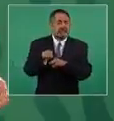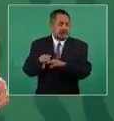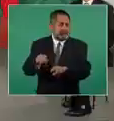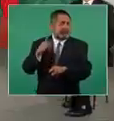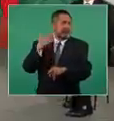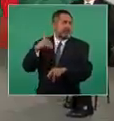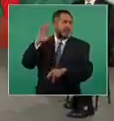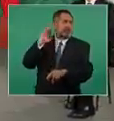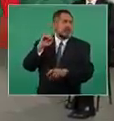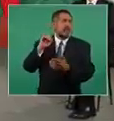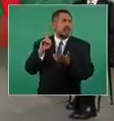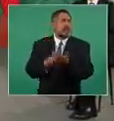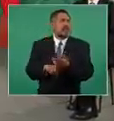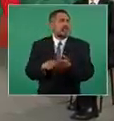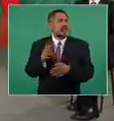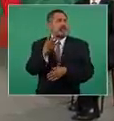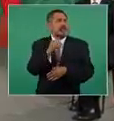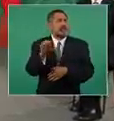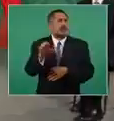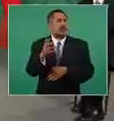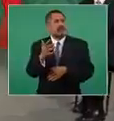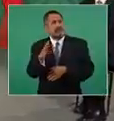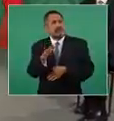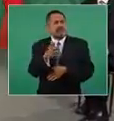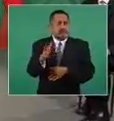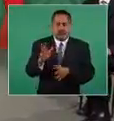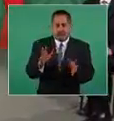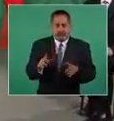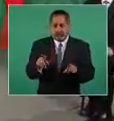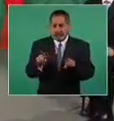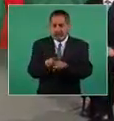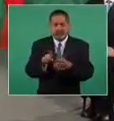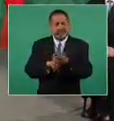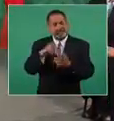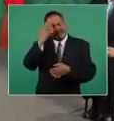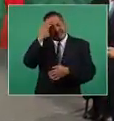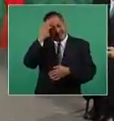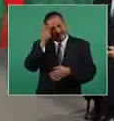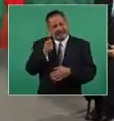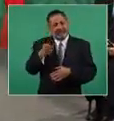del siglo pasado, es el ferrocarril del sureste.